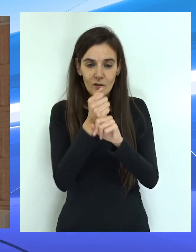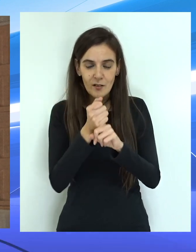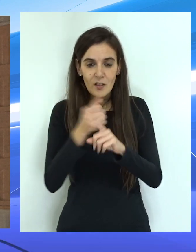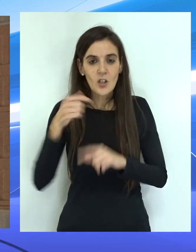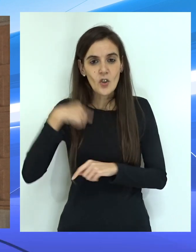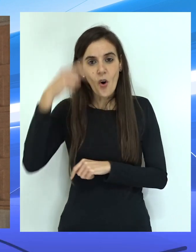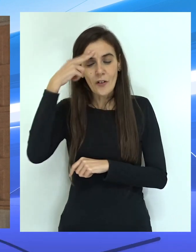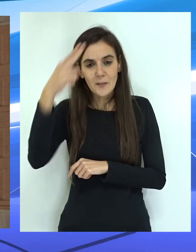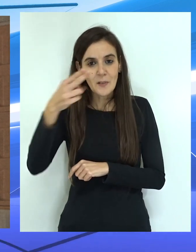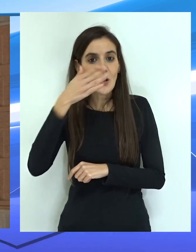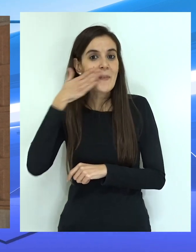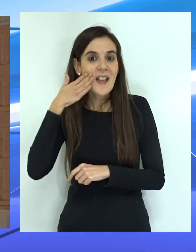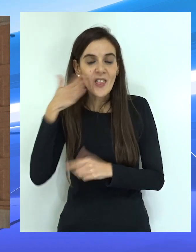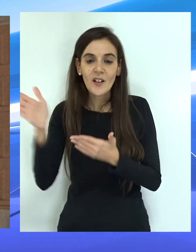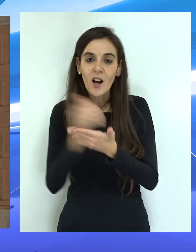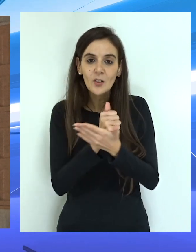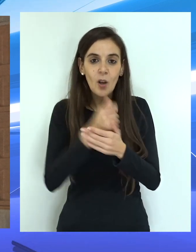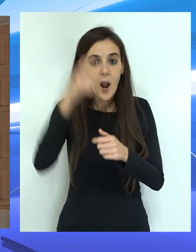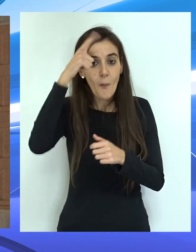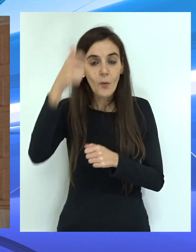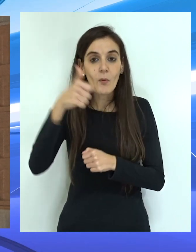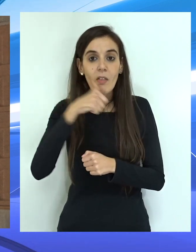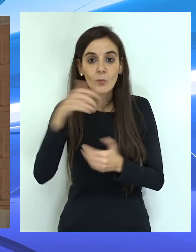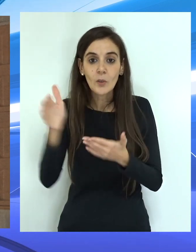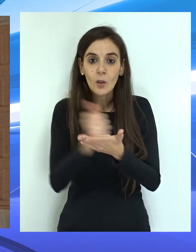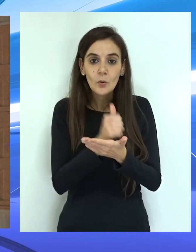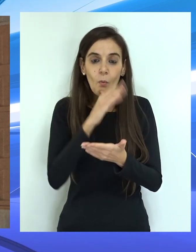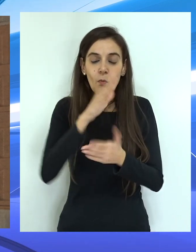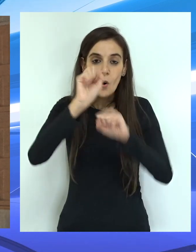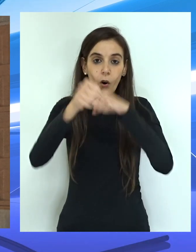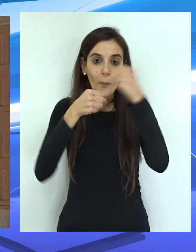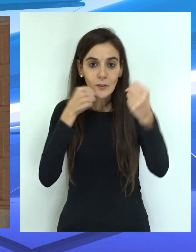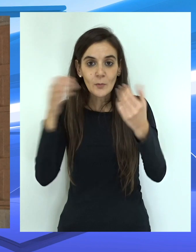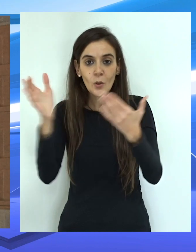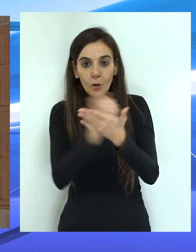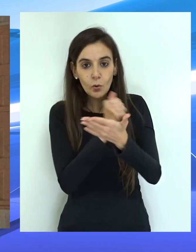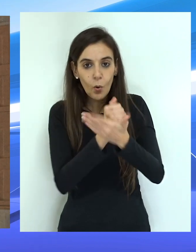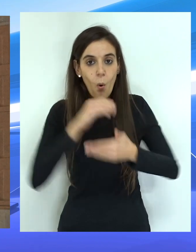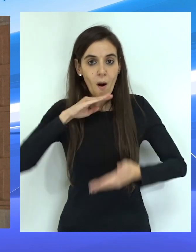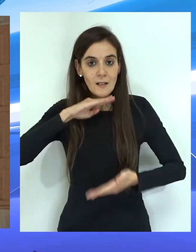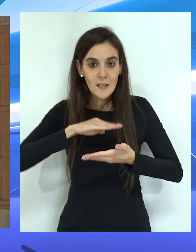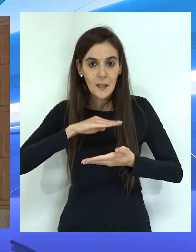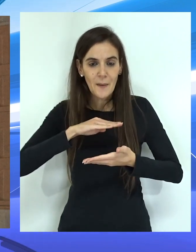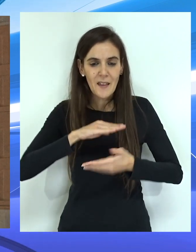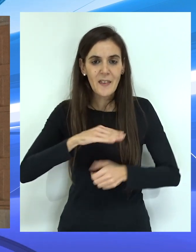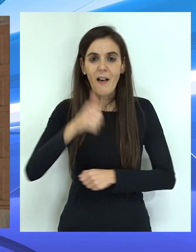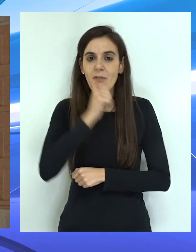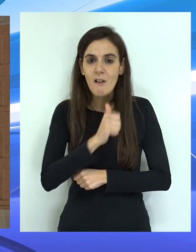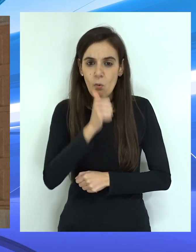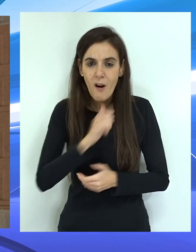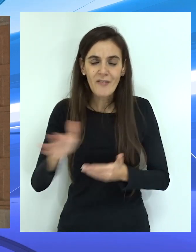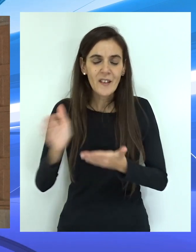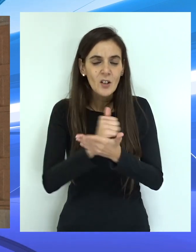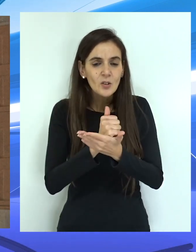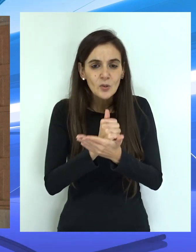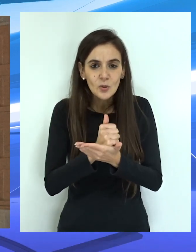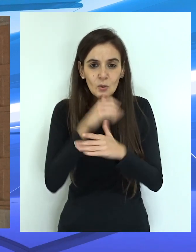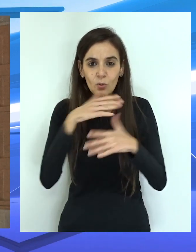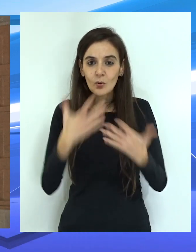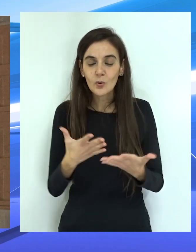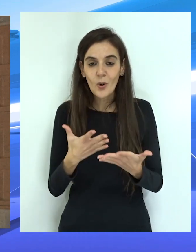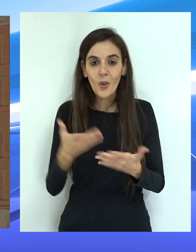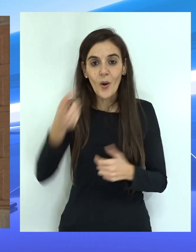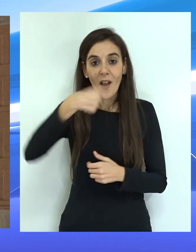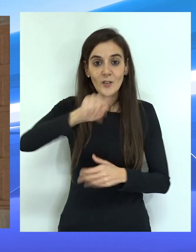Mostrar mi mayor respeto y admiración al pueblo de Ceuta por su comportamiento, por su capacidad de sacrificio, por cómo han